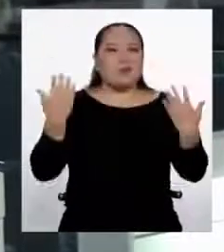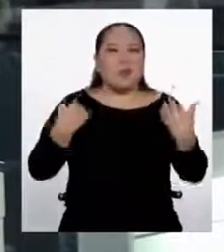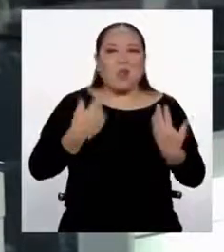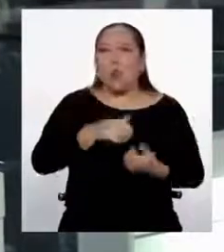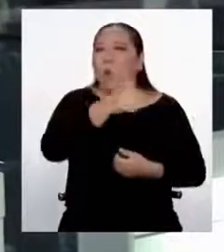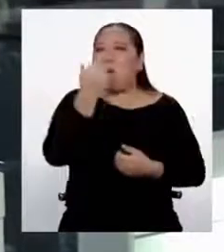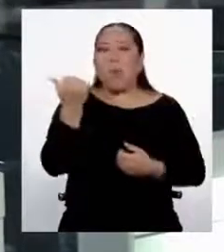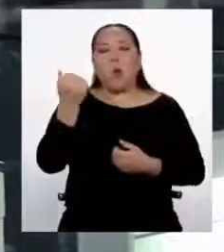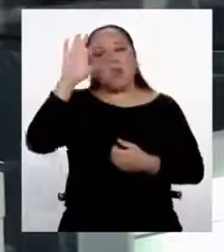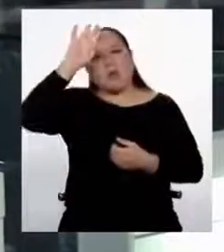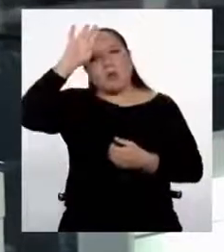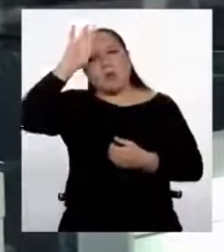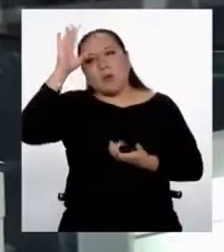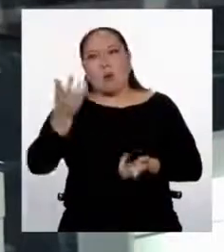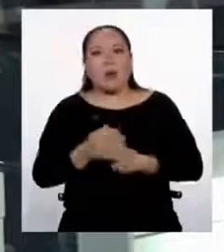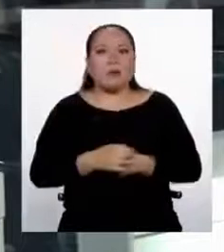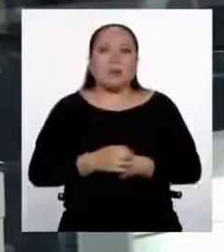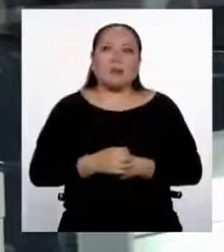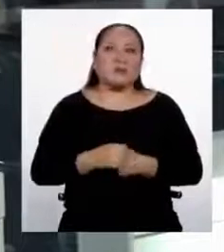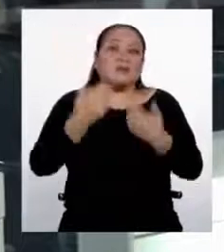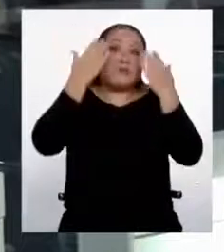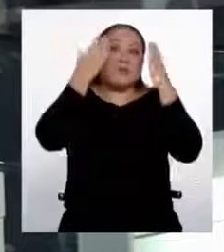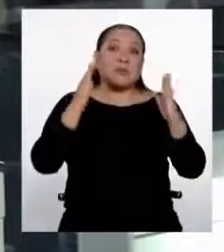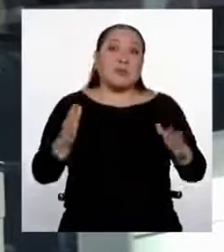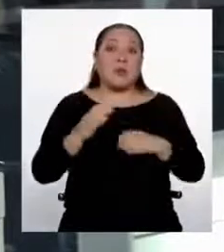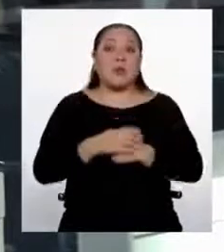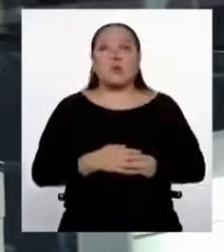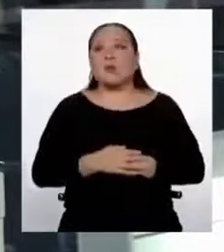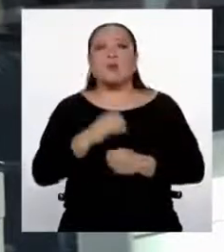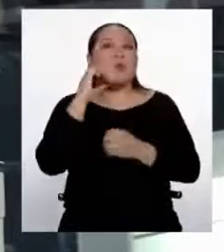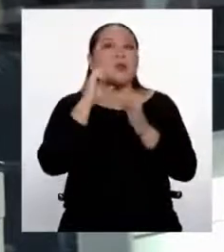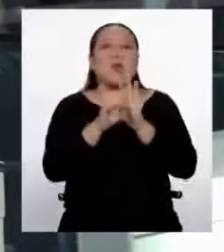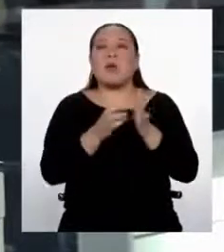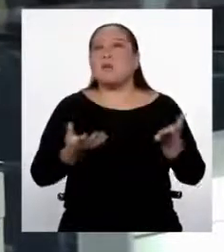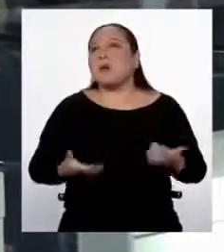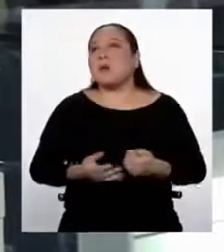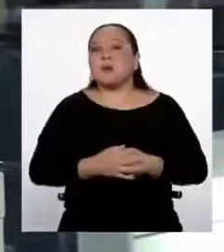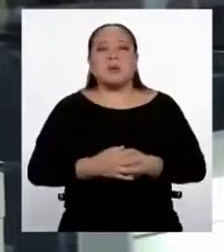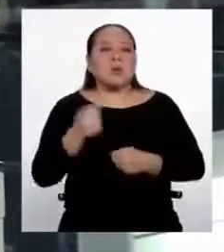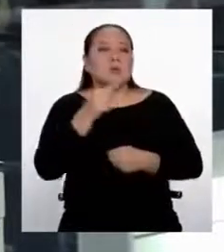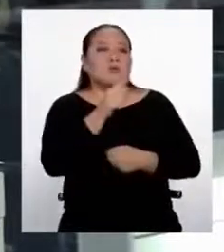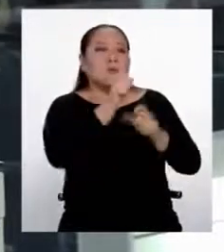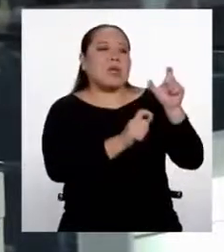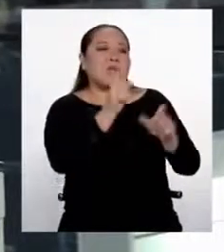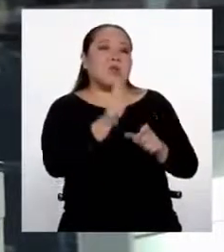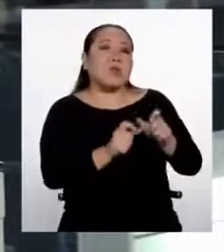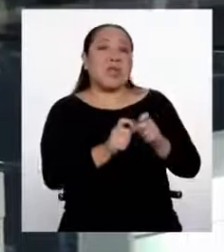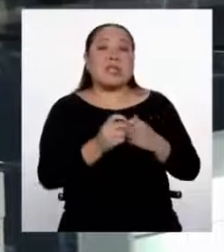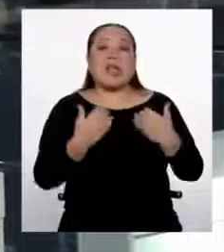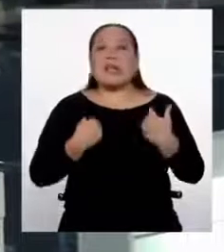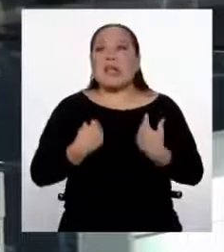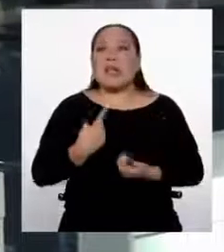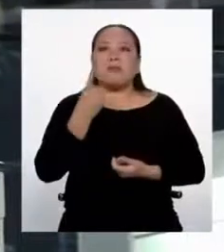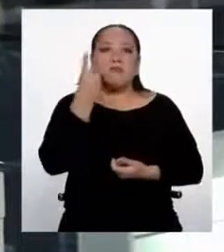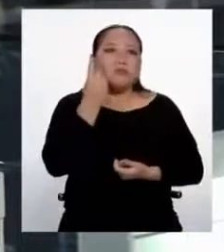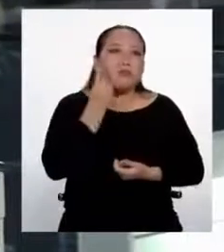con lo que podría ser un problema. Por ejemplo, las comorbilidades en el caso de diabetes, en el